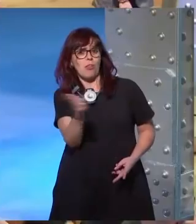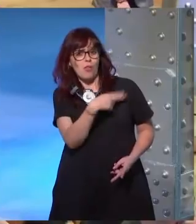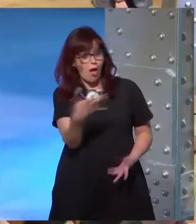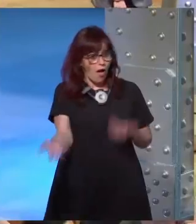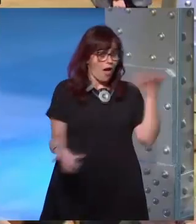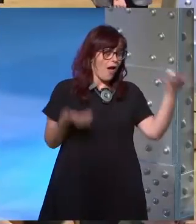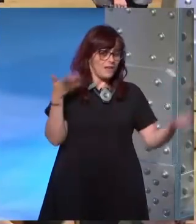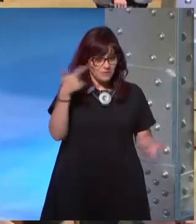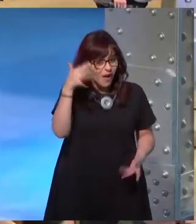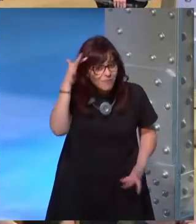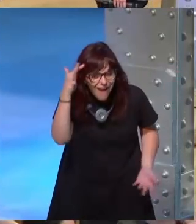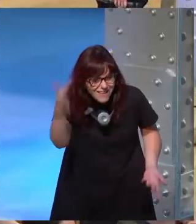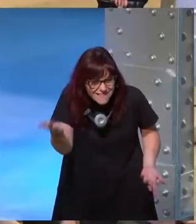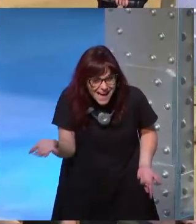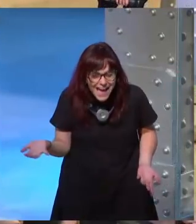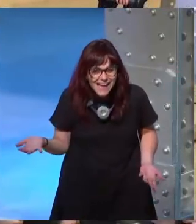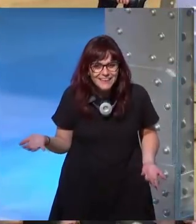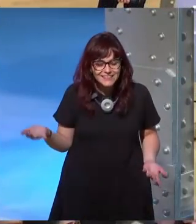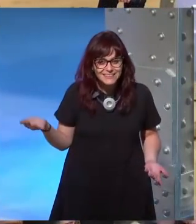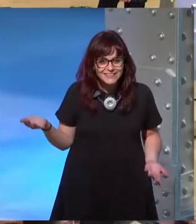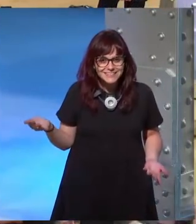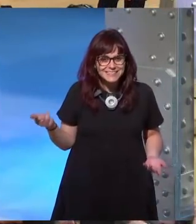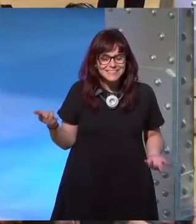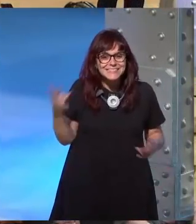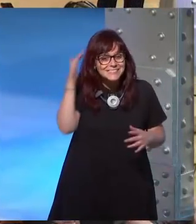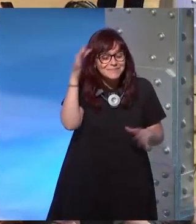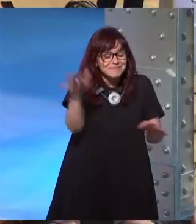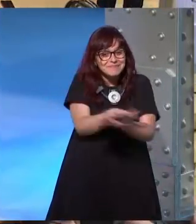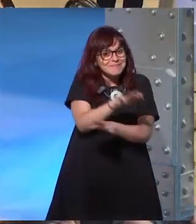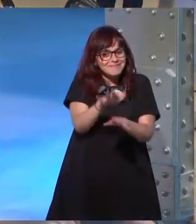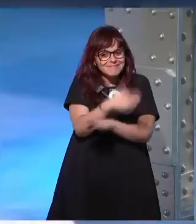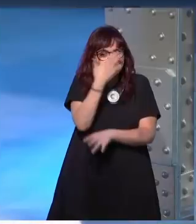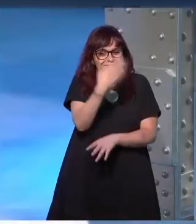¿os lo podéis imaginar? en serio es que me parto